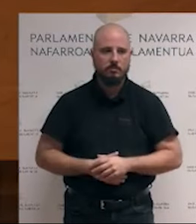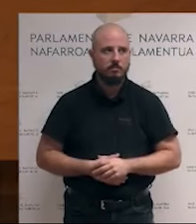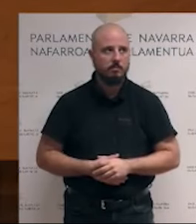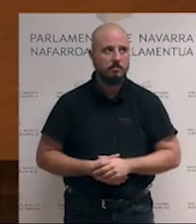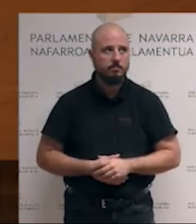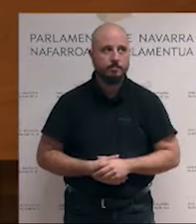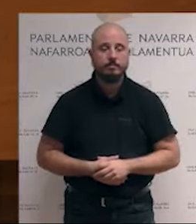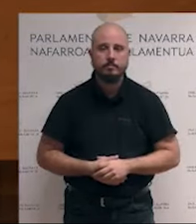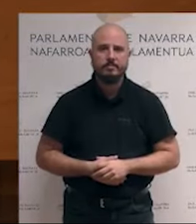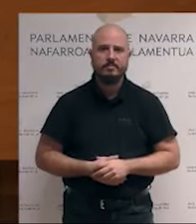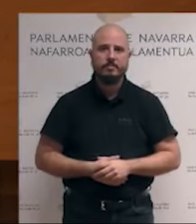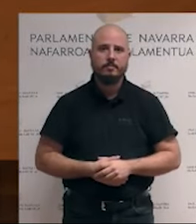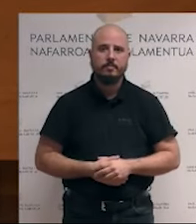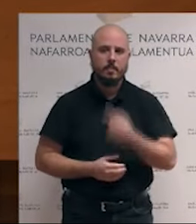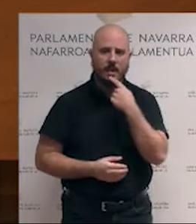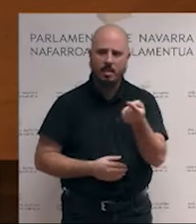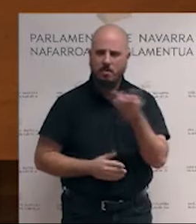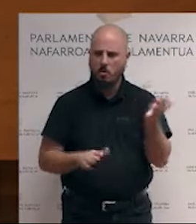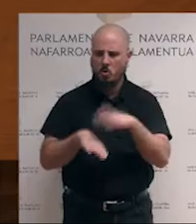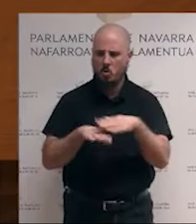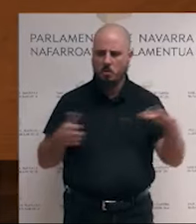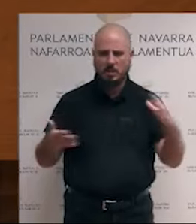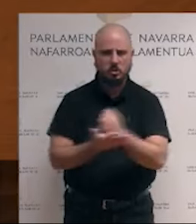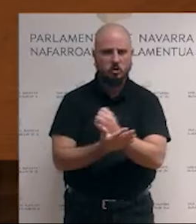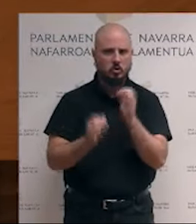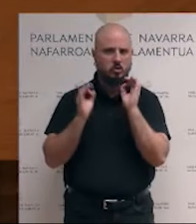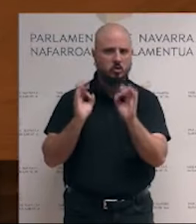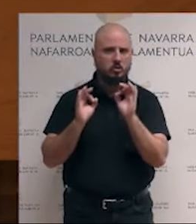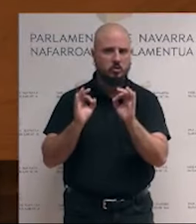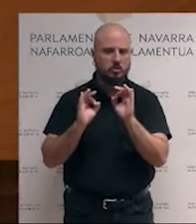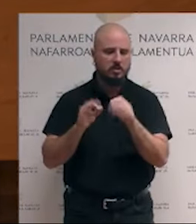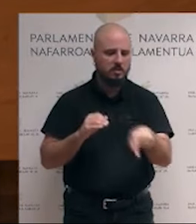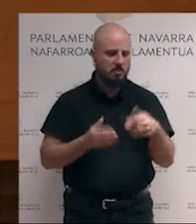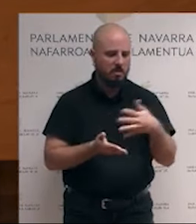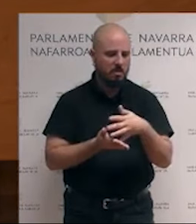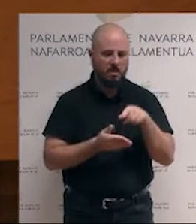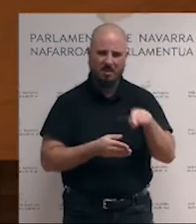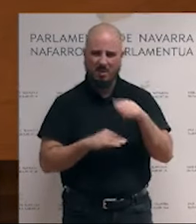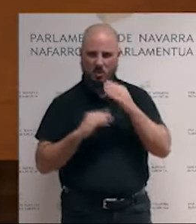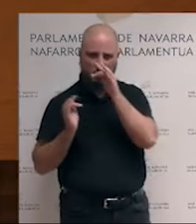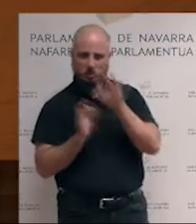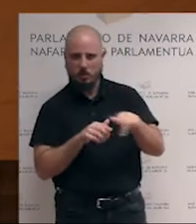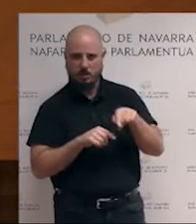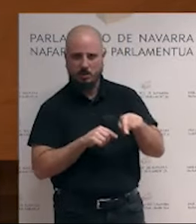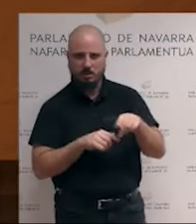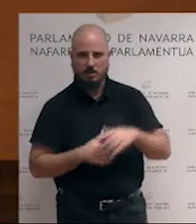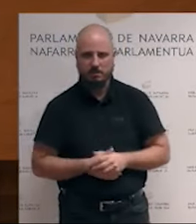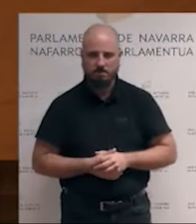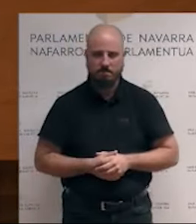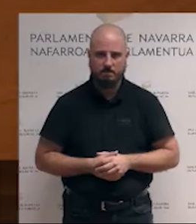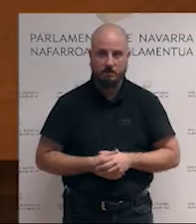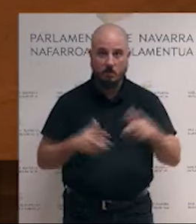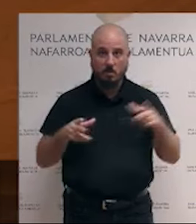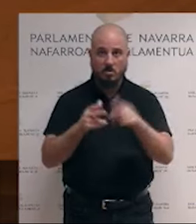Cuando decimos que el culpable de todos nuestros males es el eslabón más débil de la cadena, desigualdades sociales